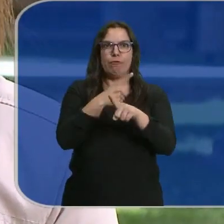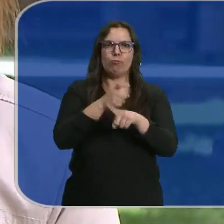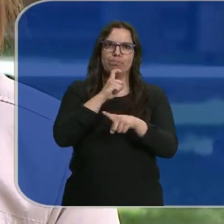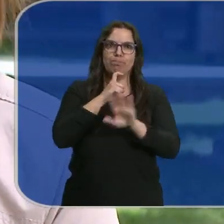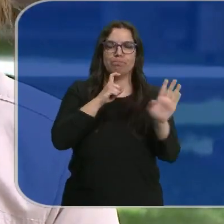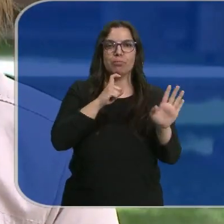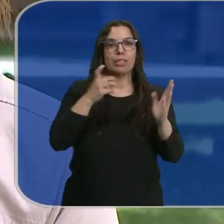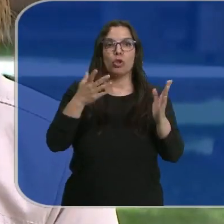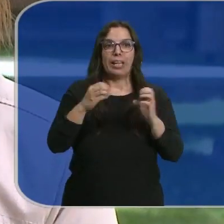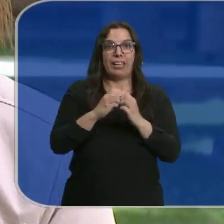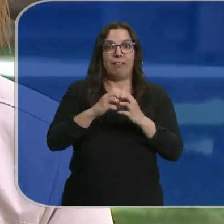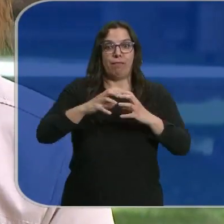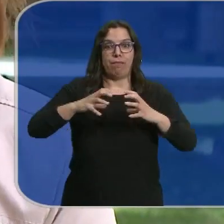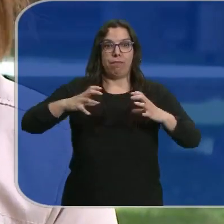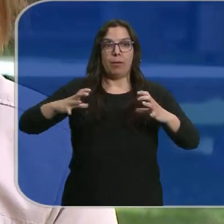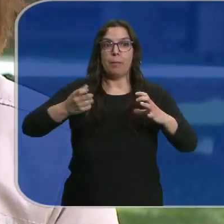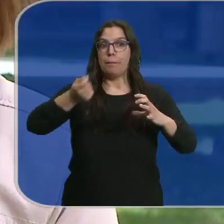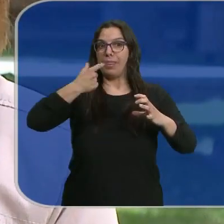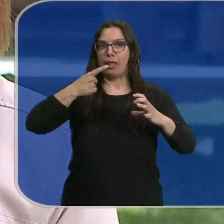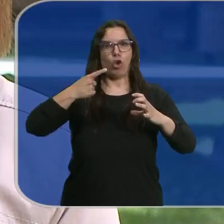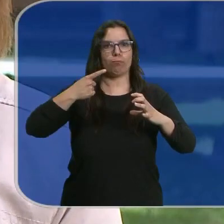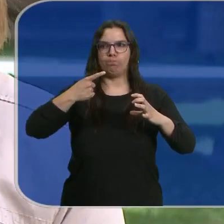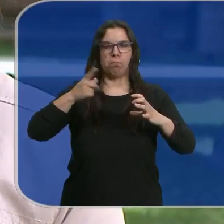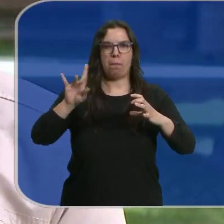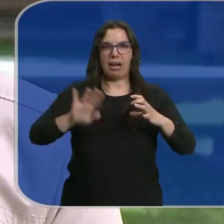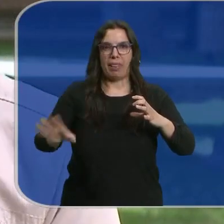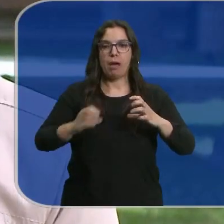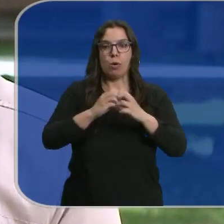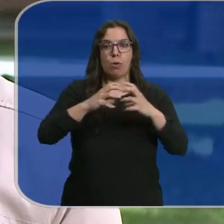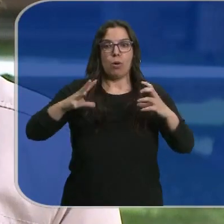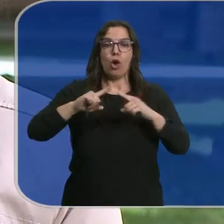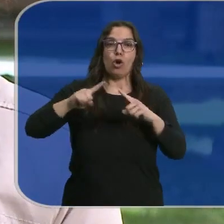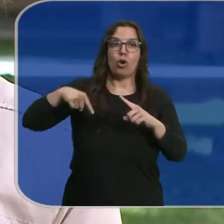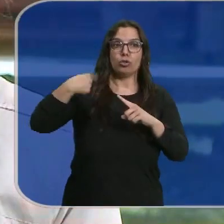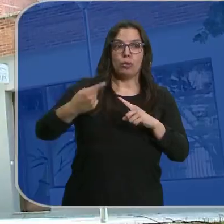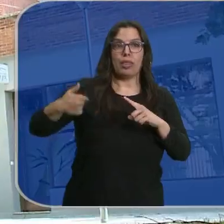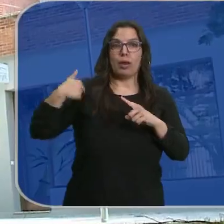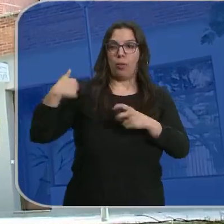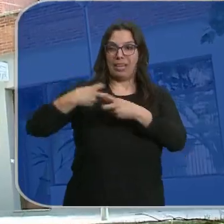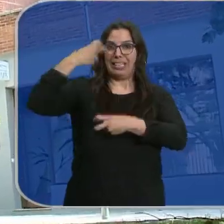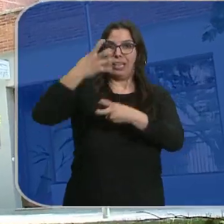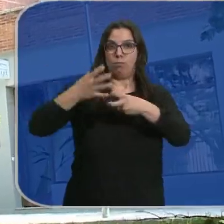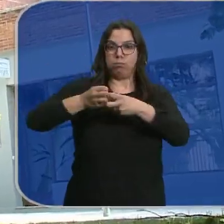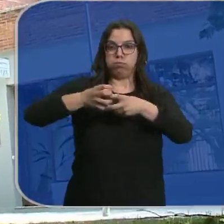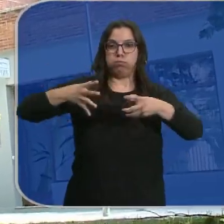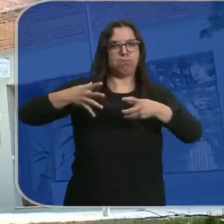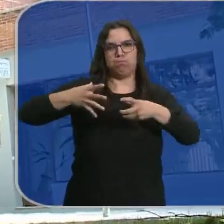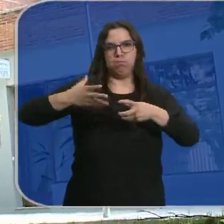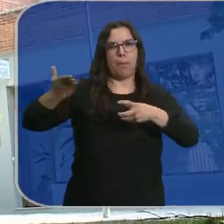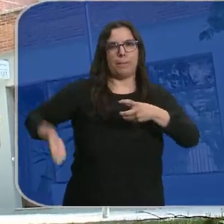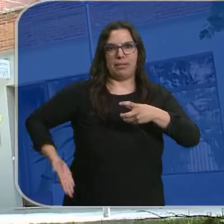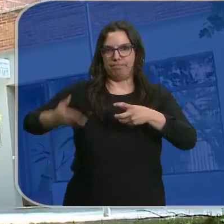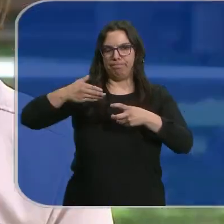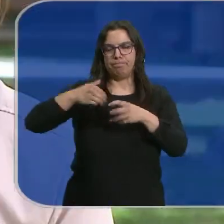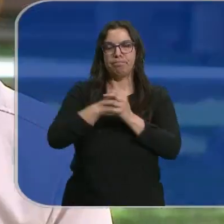complicado entonces la inflamación con la medicación no bajó con lo cual me produjo una paraplegia. Además de condicionar su